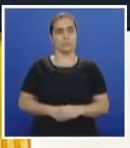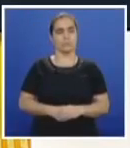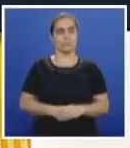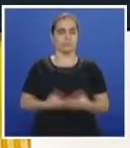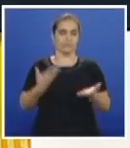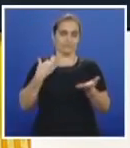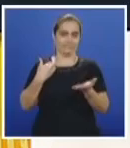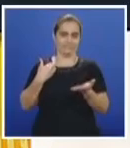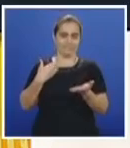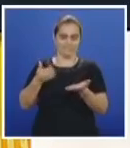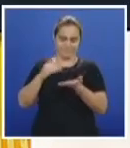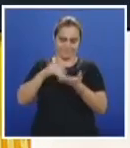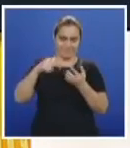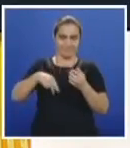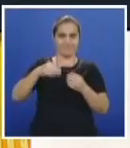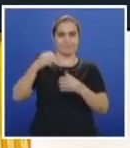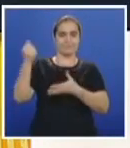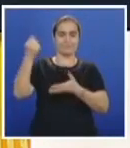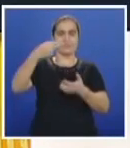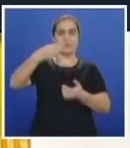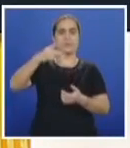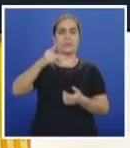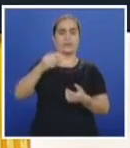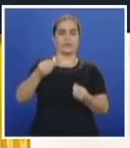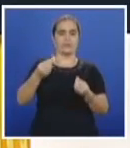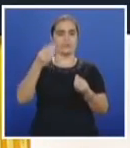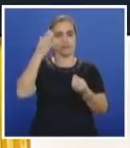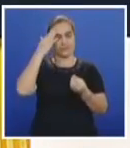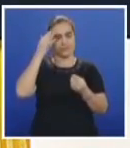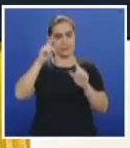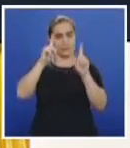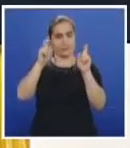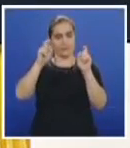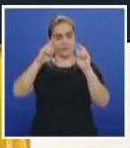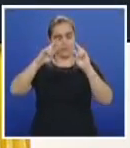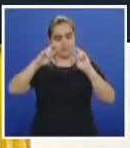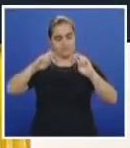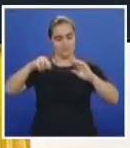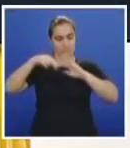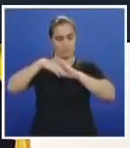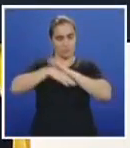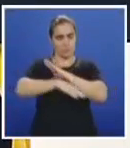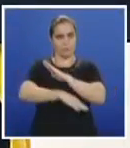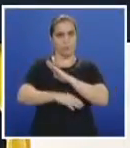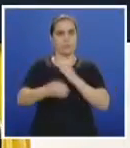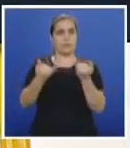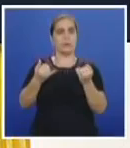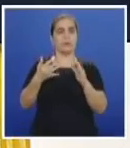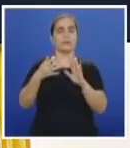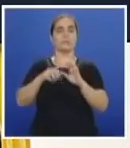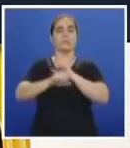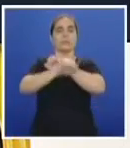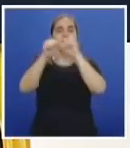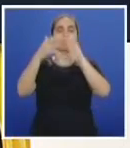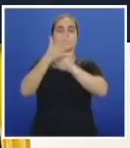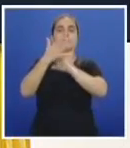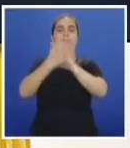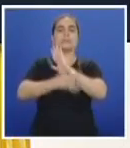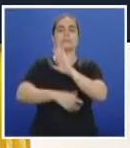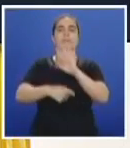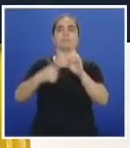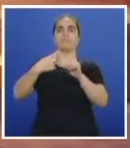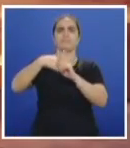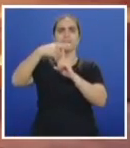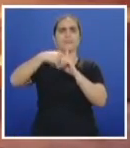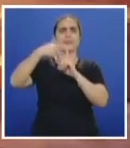Estamos de regreso en Economía HD, la visión del Pacífico, más allá de los titulares, y a esta hora de la mañana les presentamos el estado del tiempo,